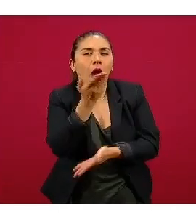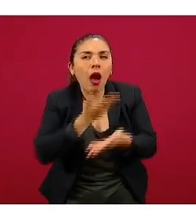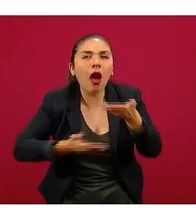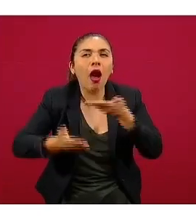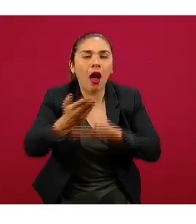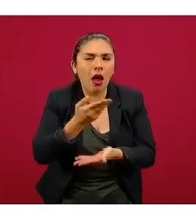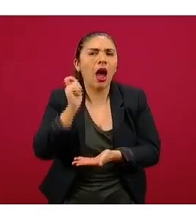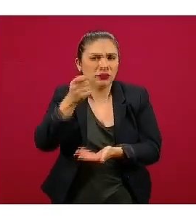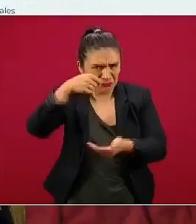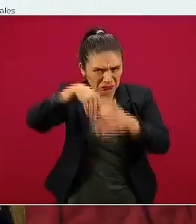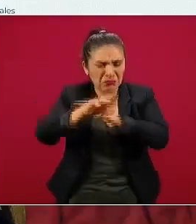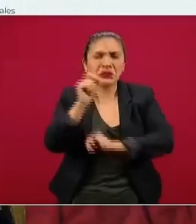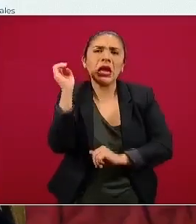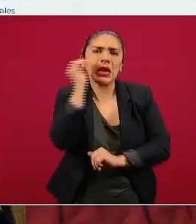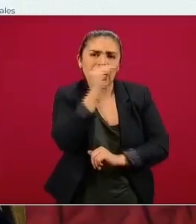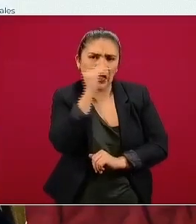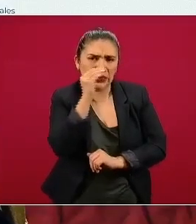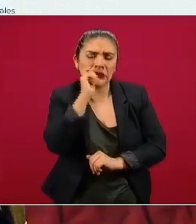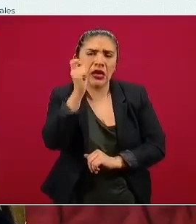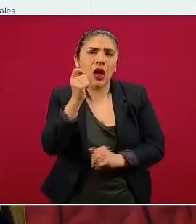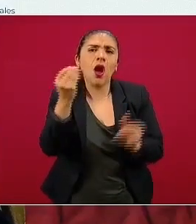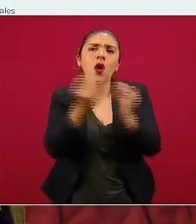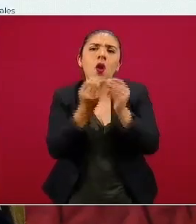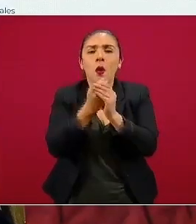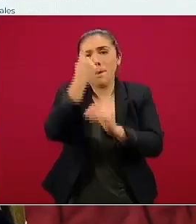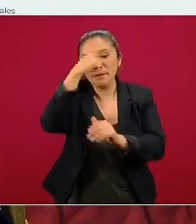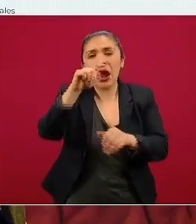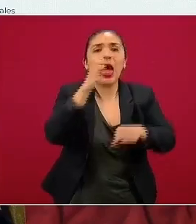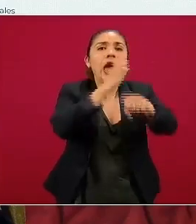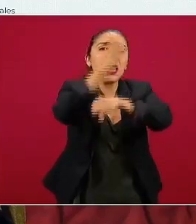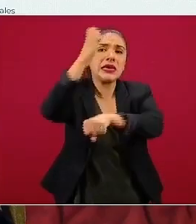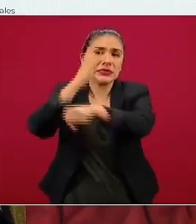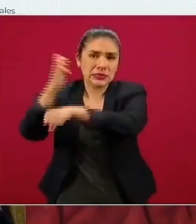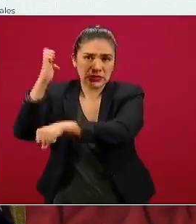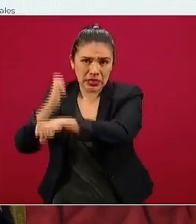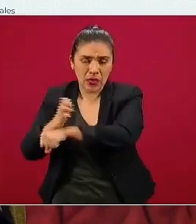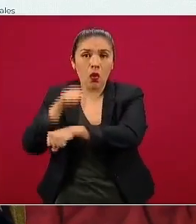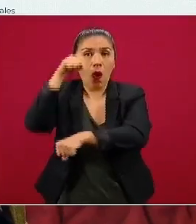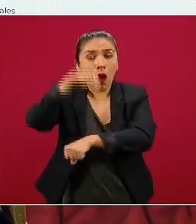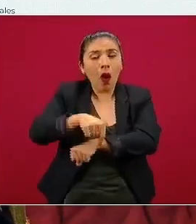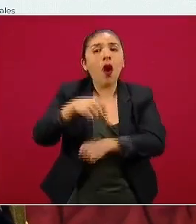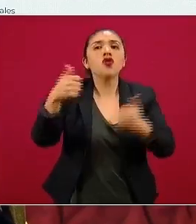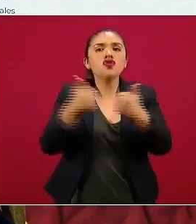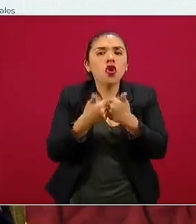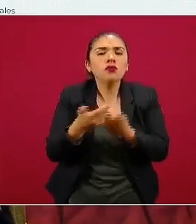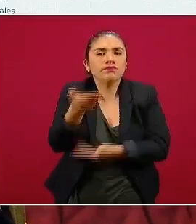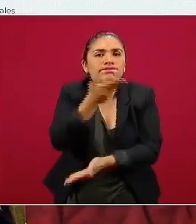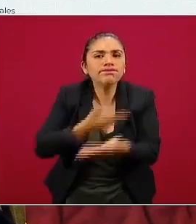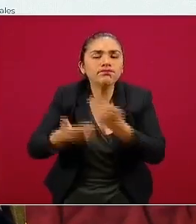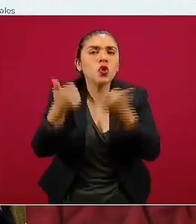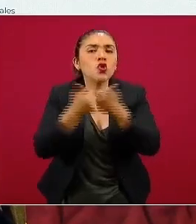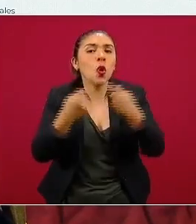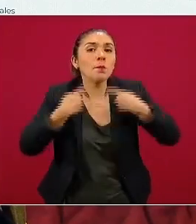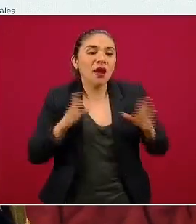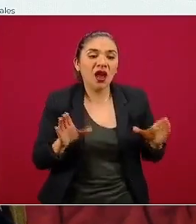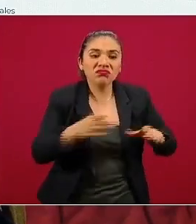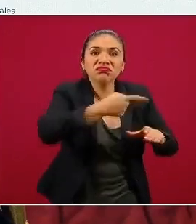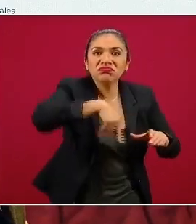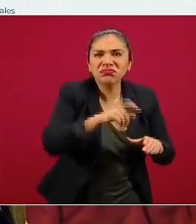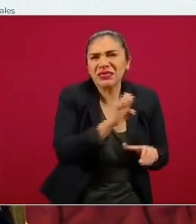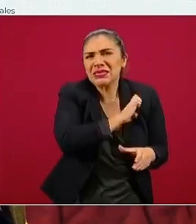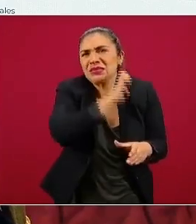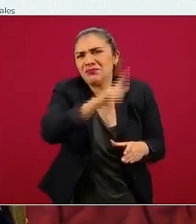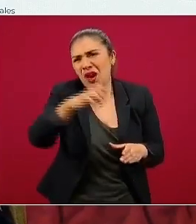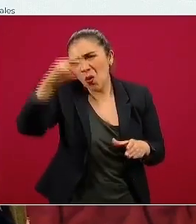es gratuito y son sesiones orientadas hacia los estados. Entonces, interactúan con los especialistas o médicos generales que están